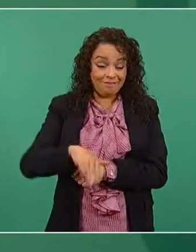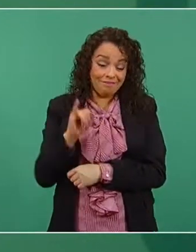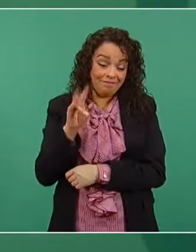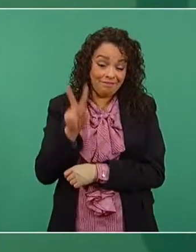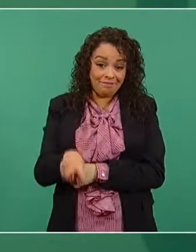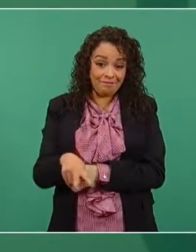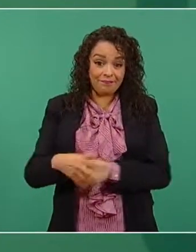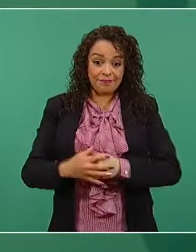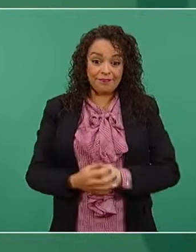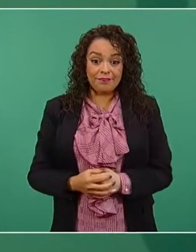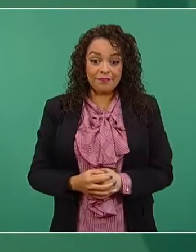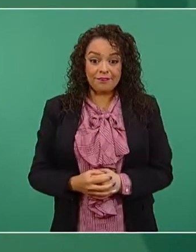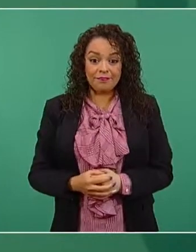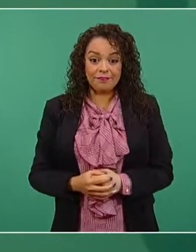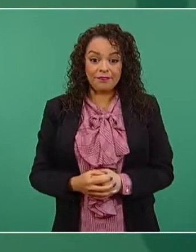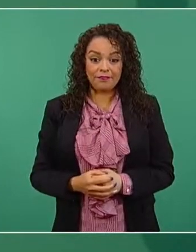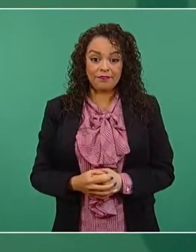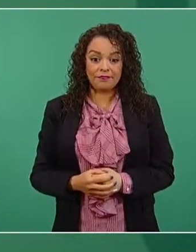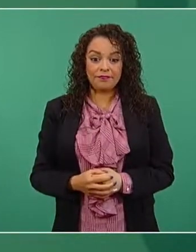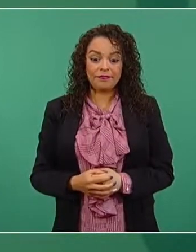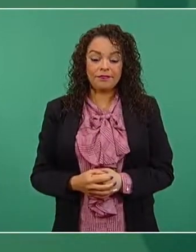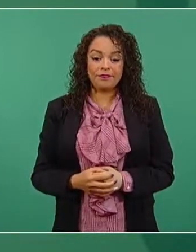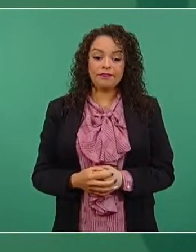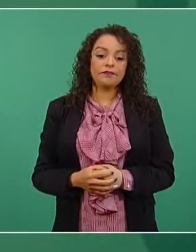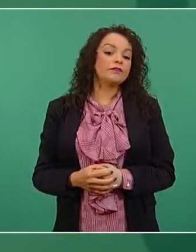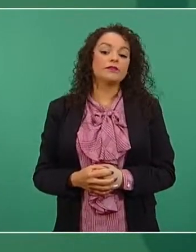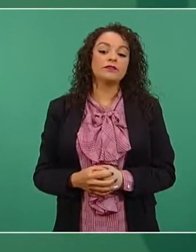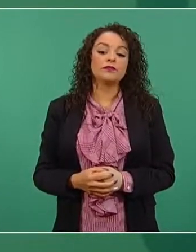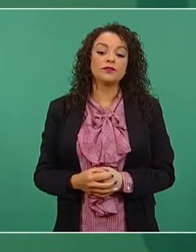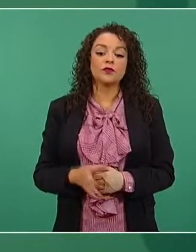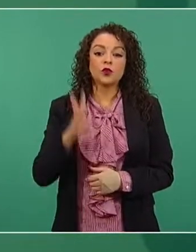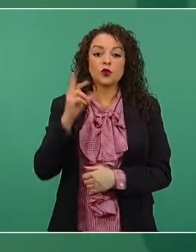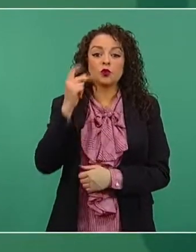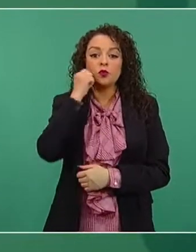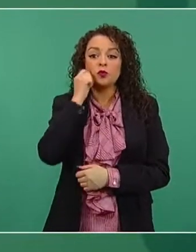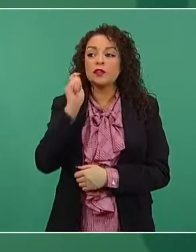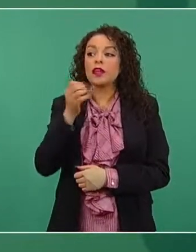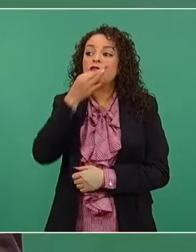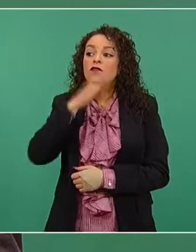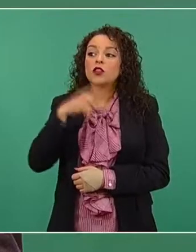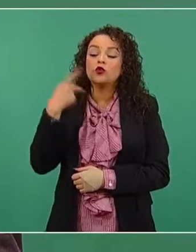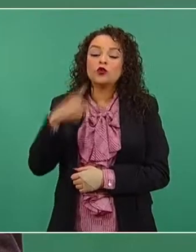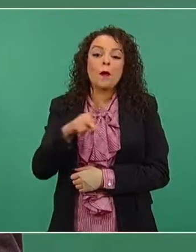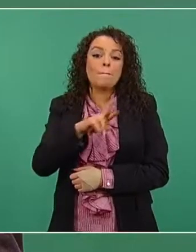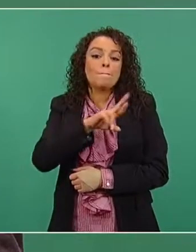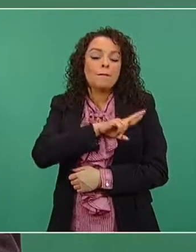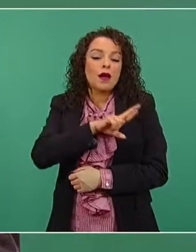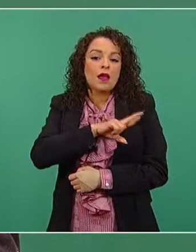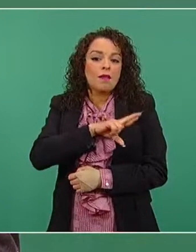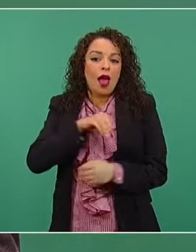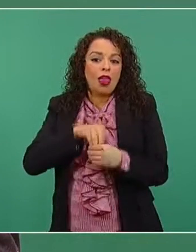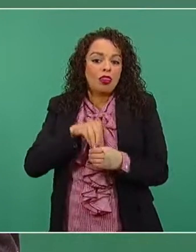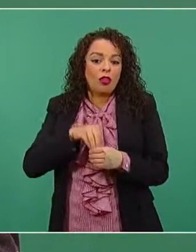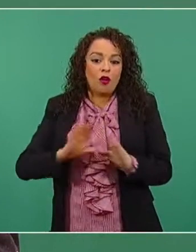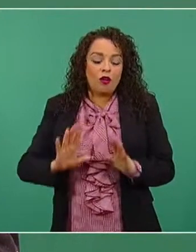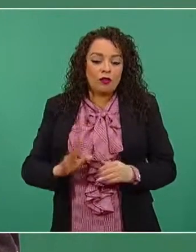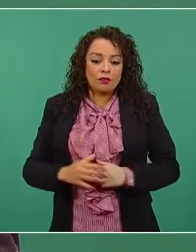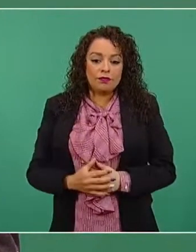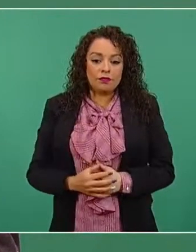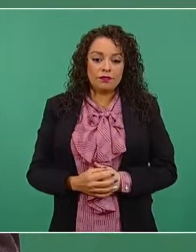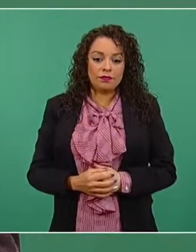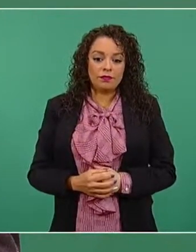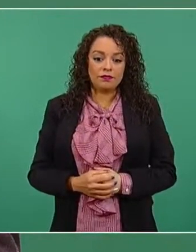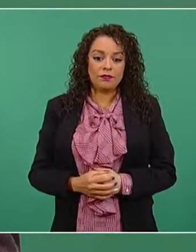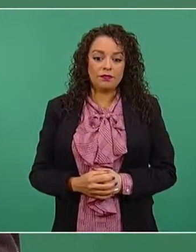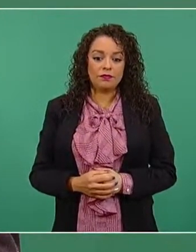Aún cuando se trata de un acto privado, pues los